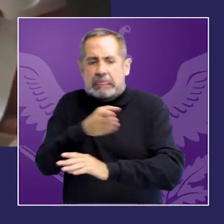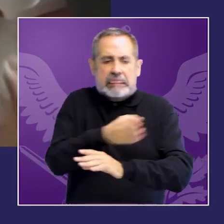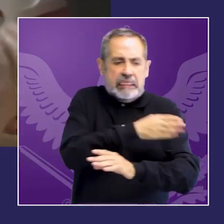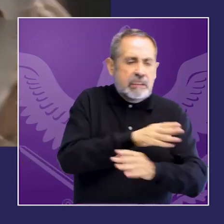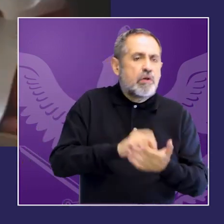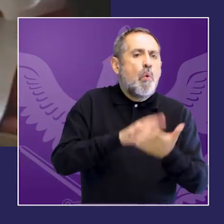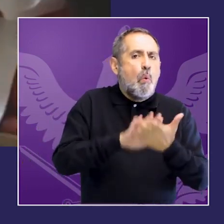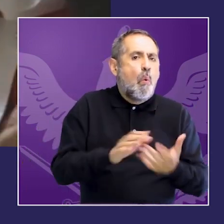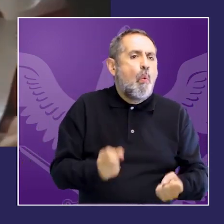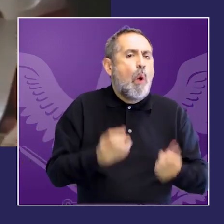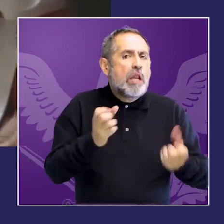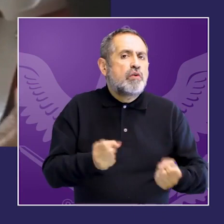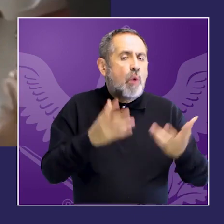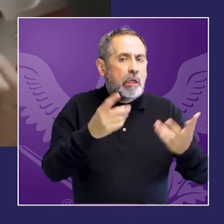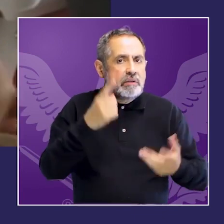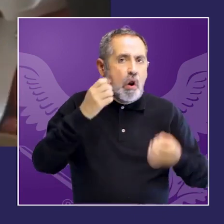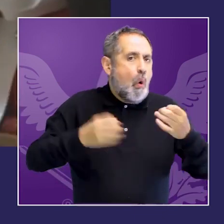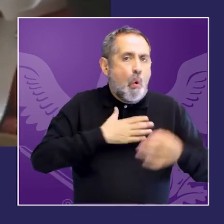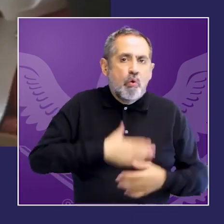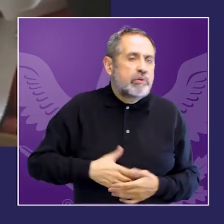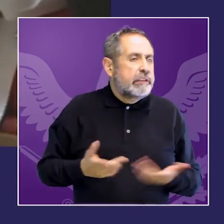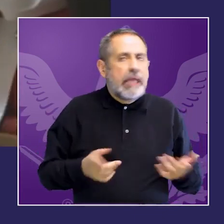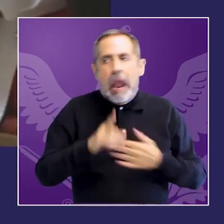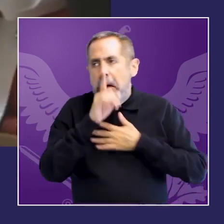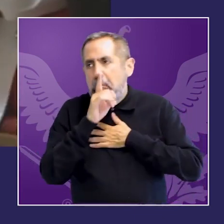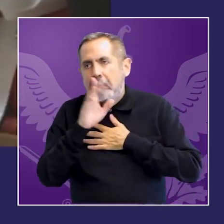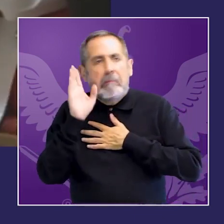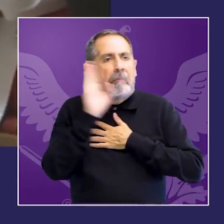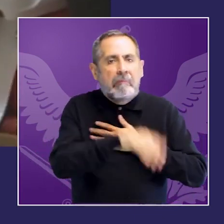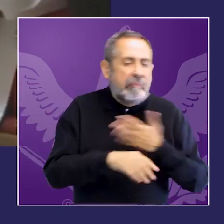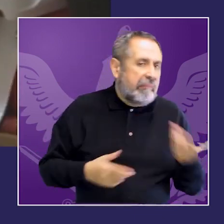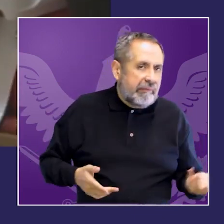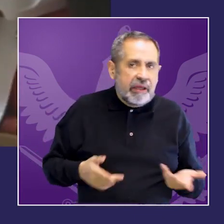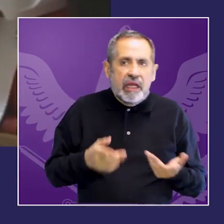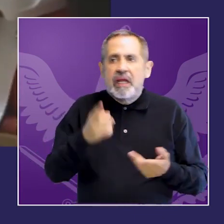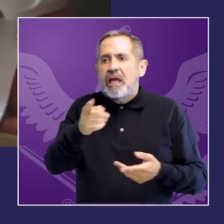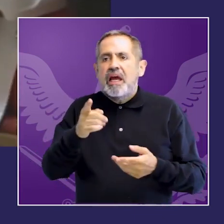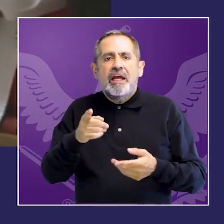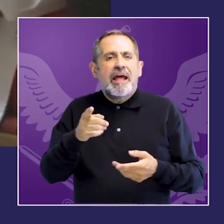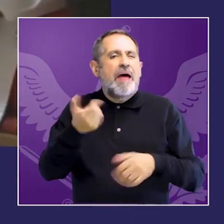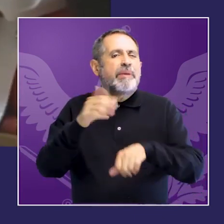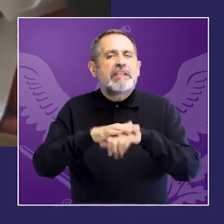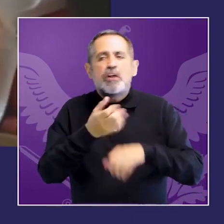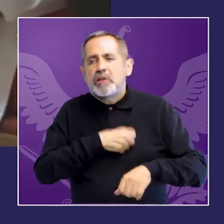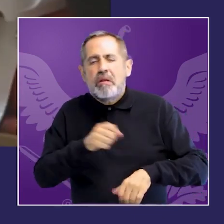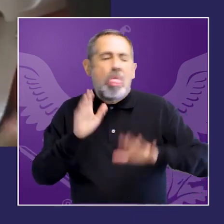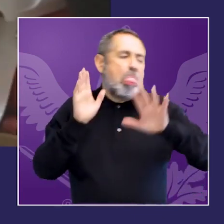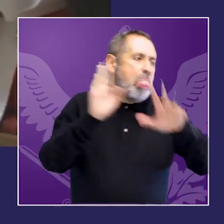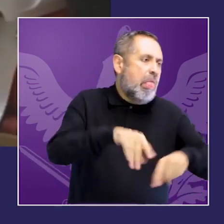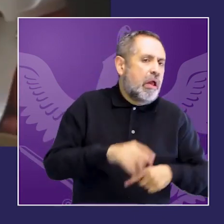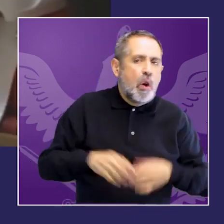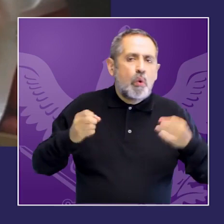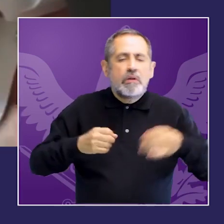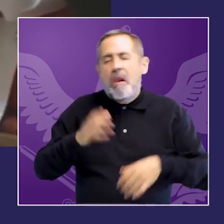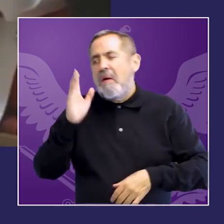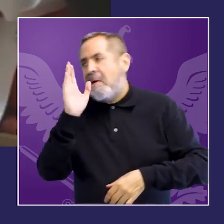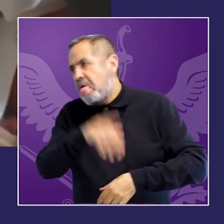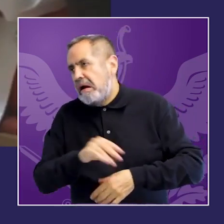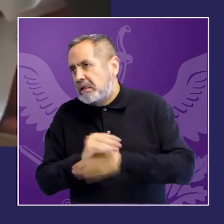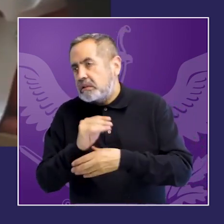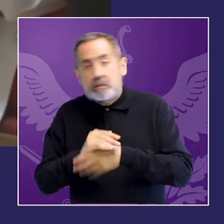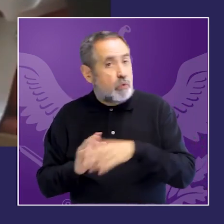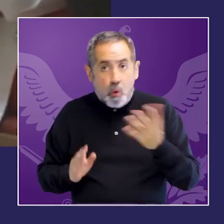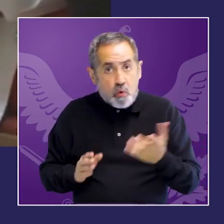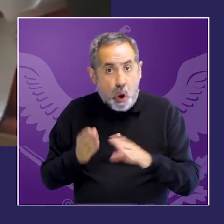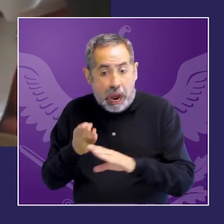previos a ese momento en el que la justicia el sistema de administración de salud no reportó la justicia